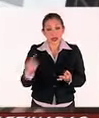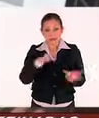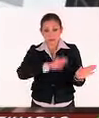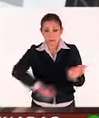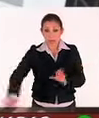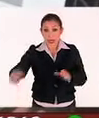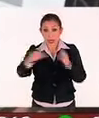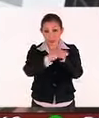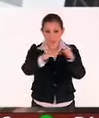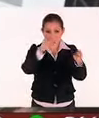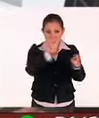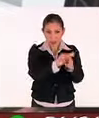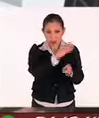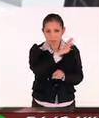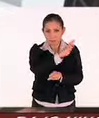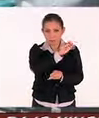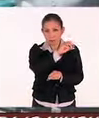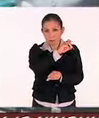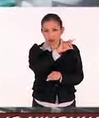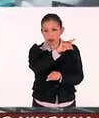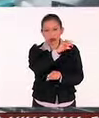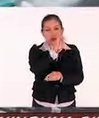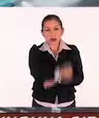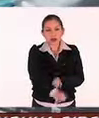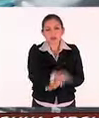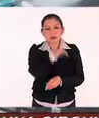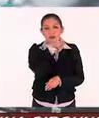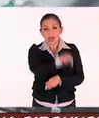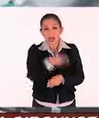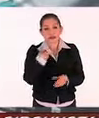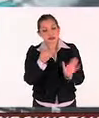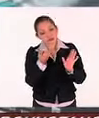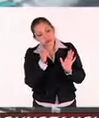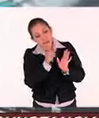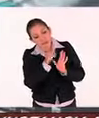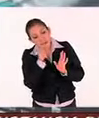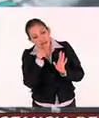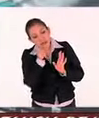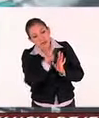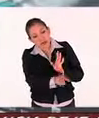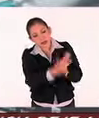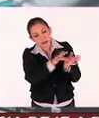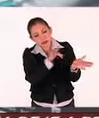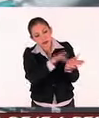el caso de instrumentación biomédica es la adquisición de las señales que